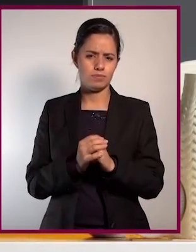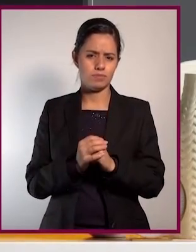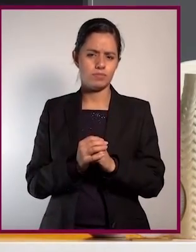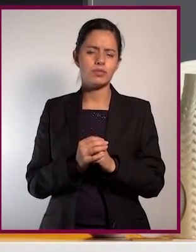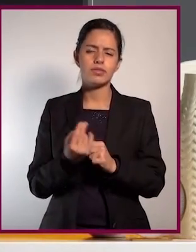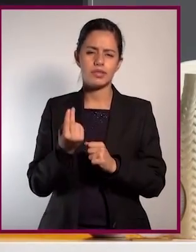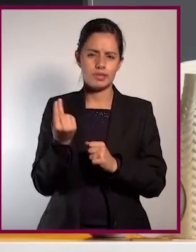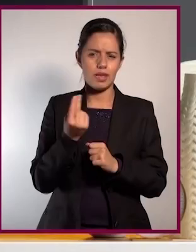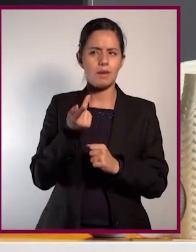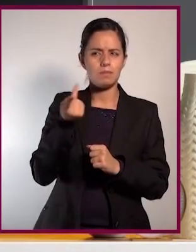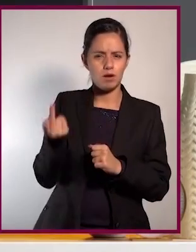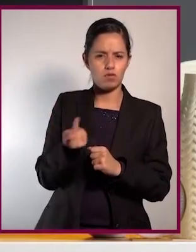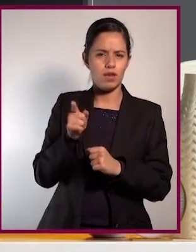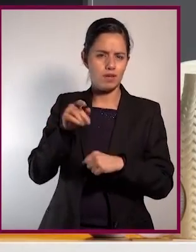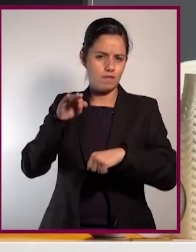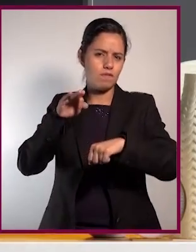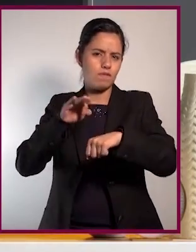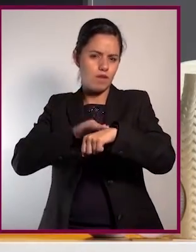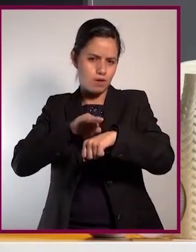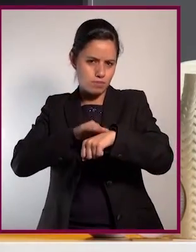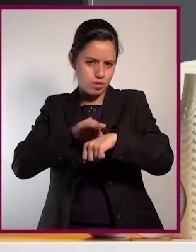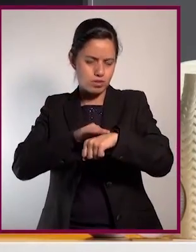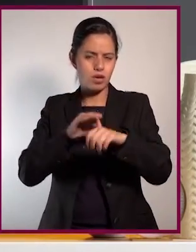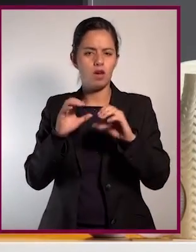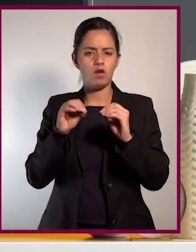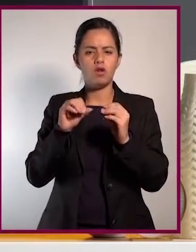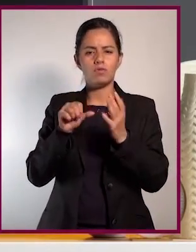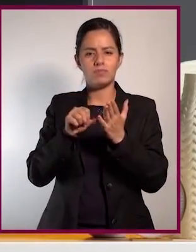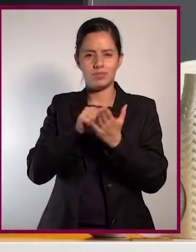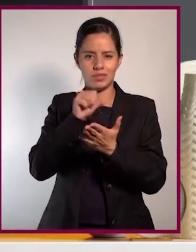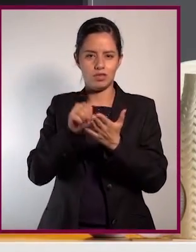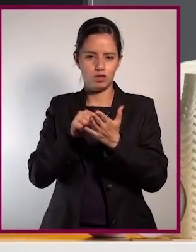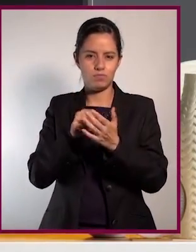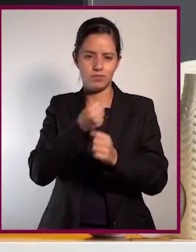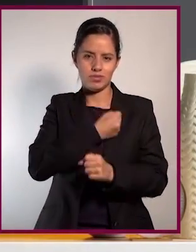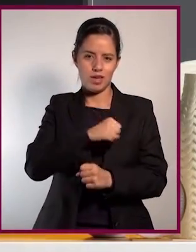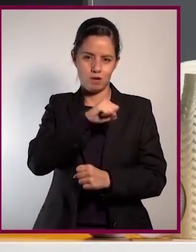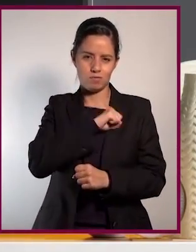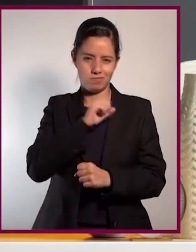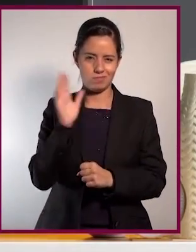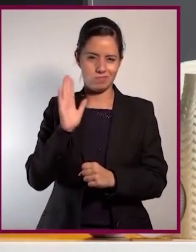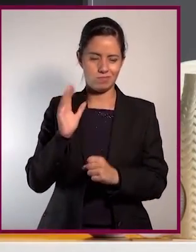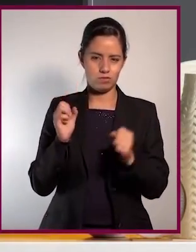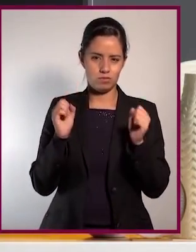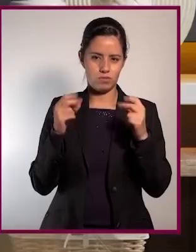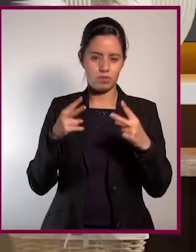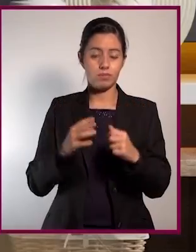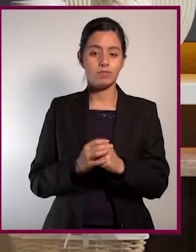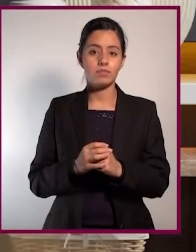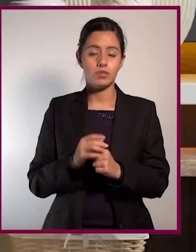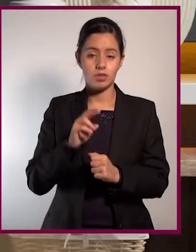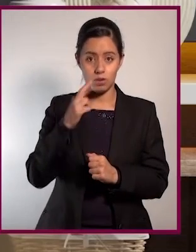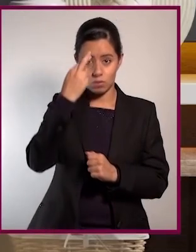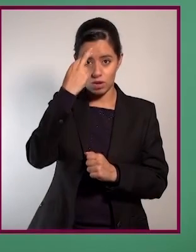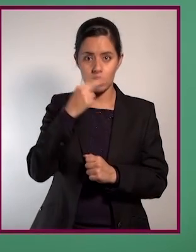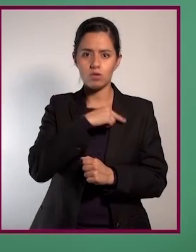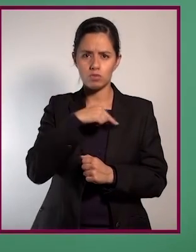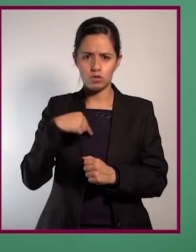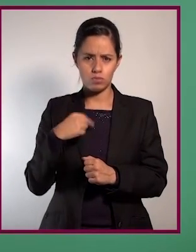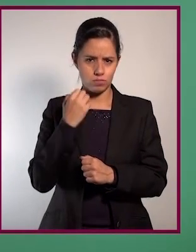marcas con otros materiales. Es necesario preguntar por ellas en la farmacia o en el centro de salud. Hasta pronto.